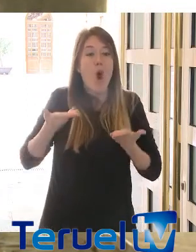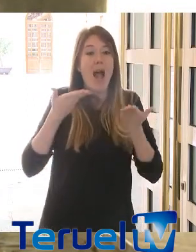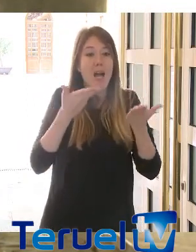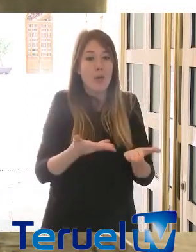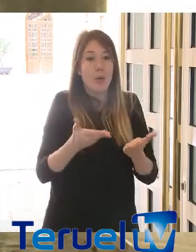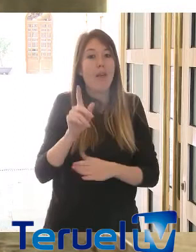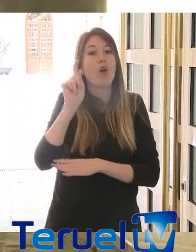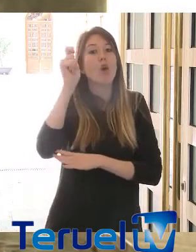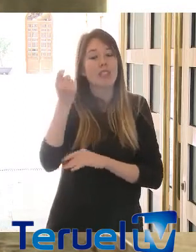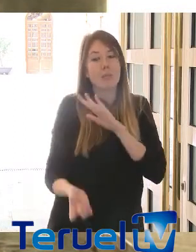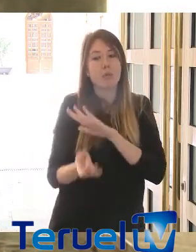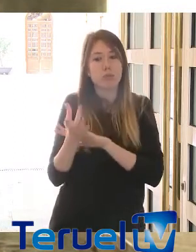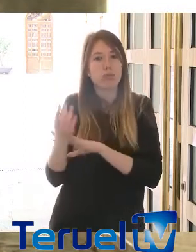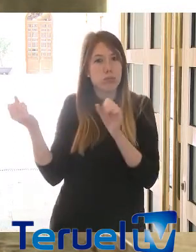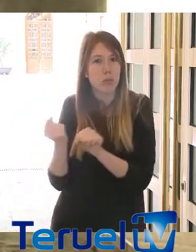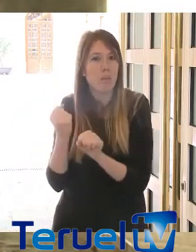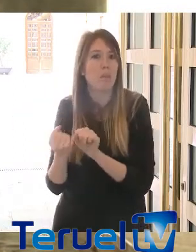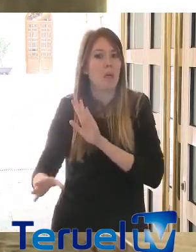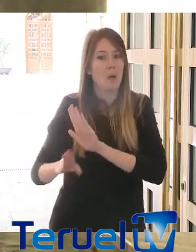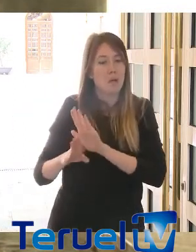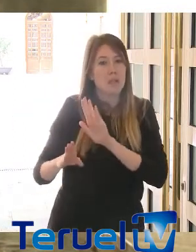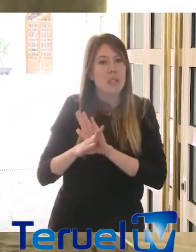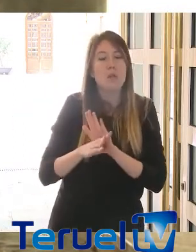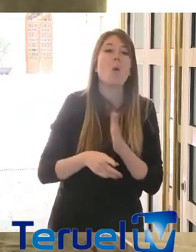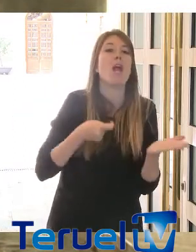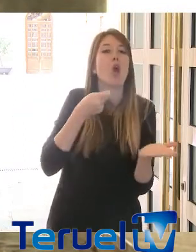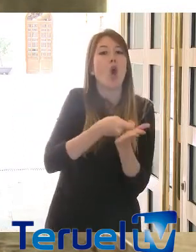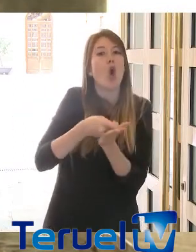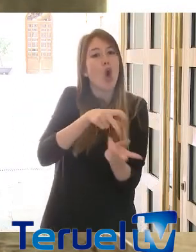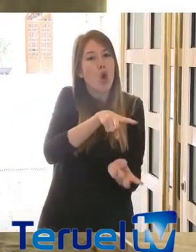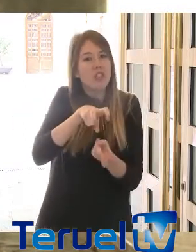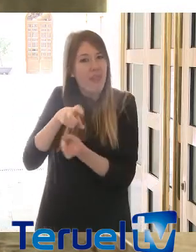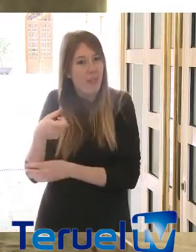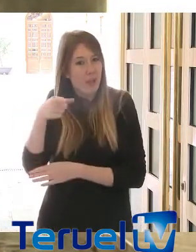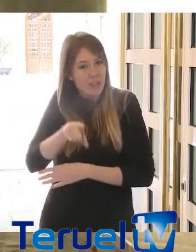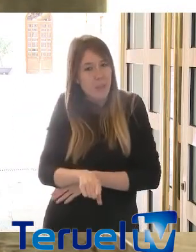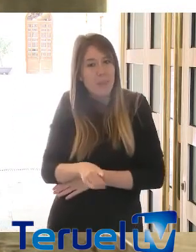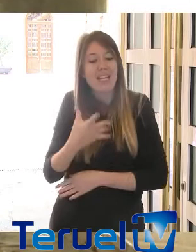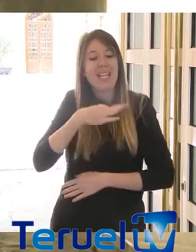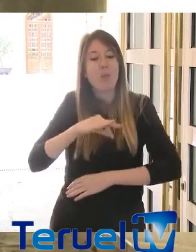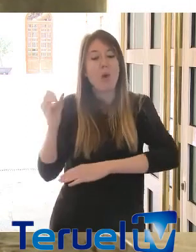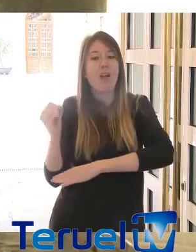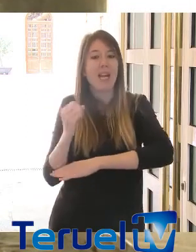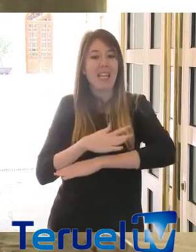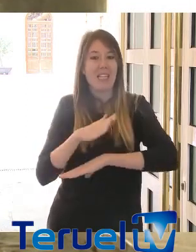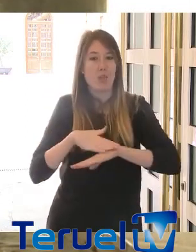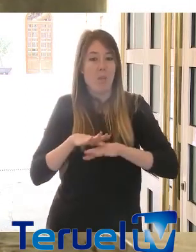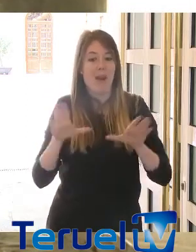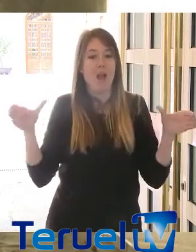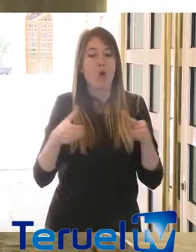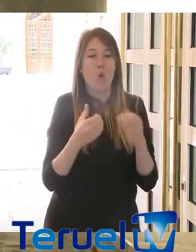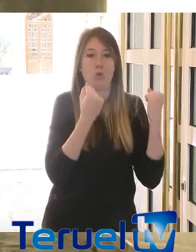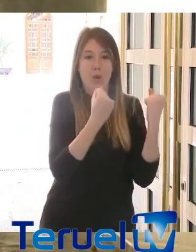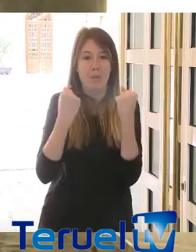exista empleo, vamos a conseguir que existan cotizaciones y, en definitiva, que se puedan producir ingresos para el conjunto de las